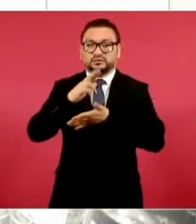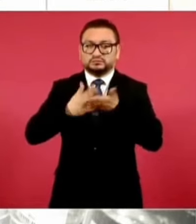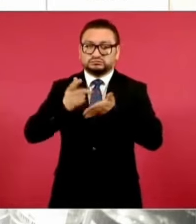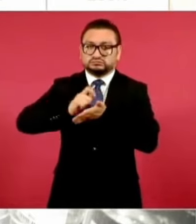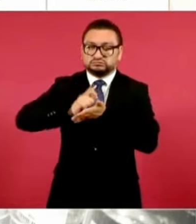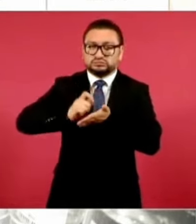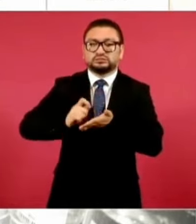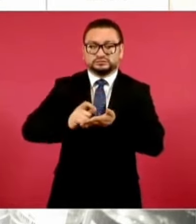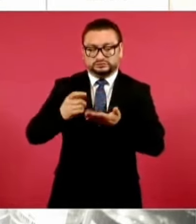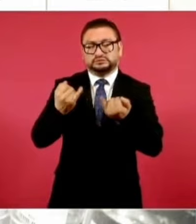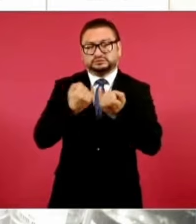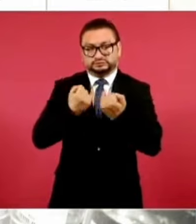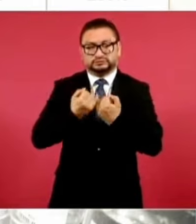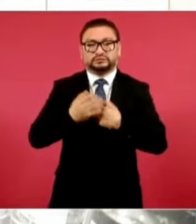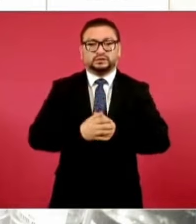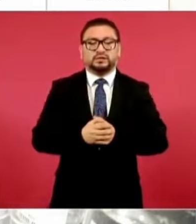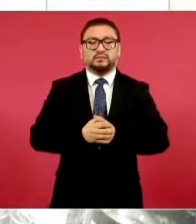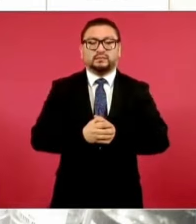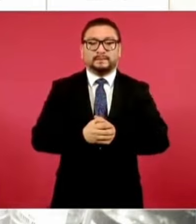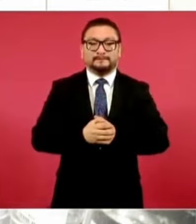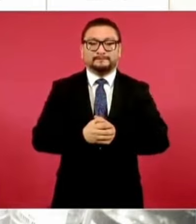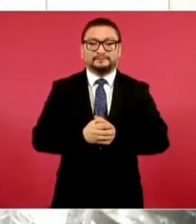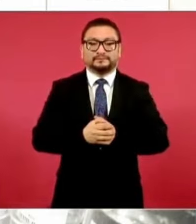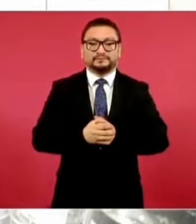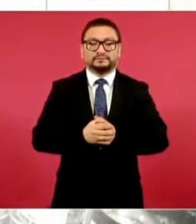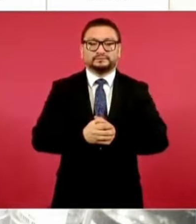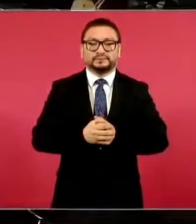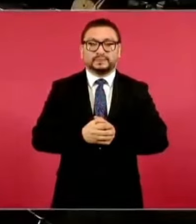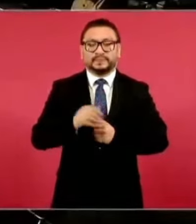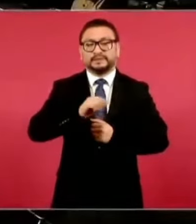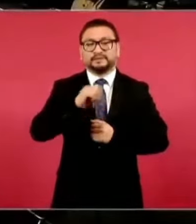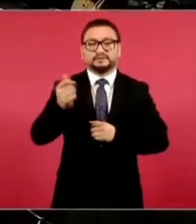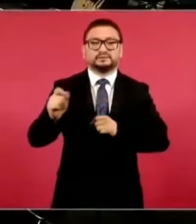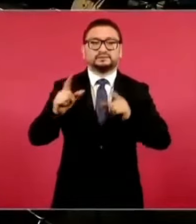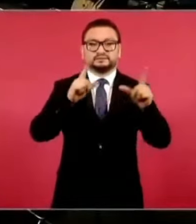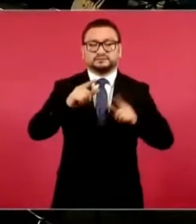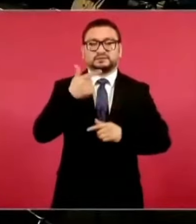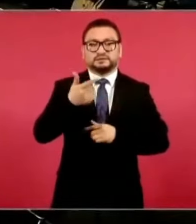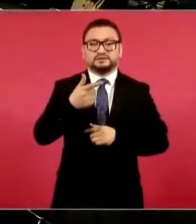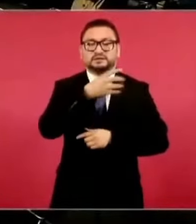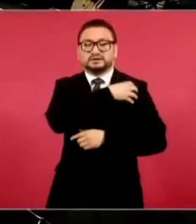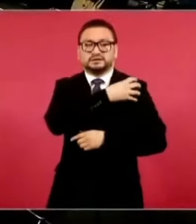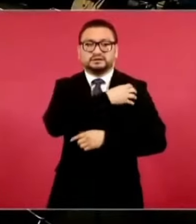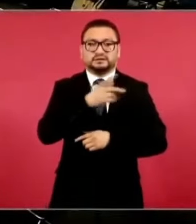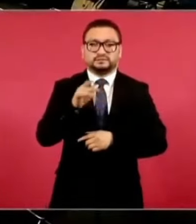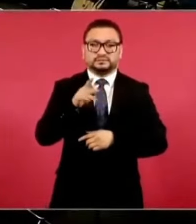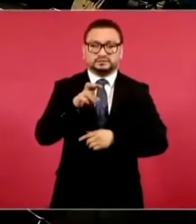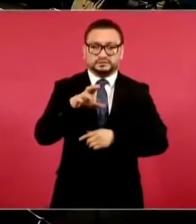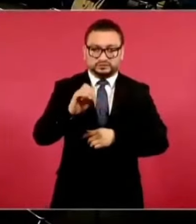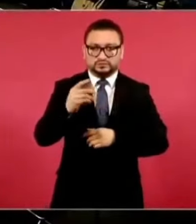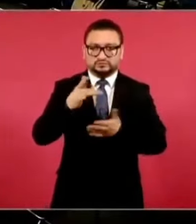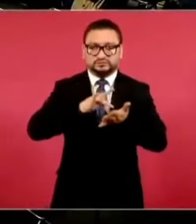La siguiente es la parte que le corresponde al general Pedro Lóman. Muchas gracias, presidente.